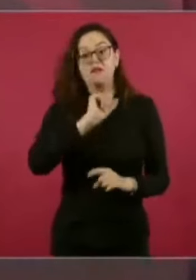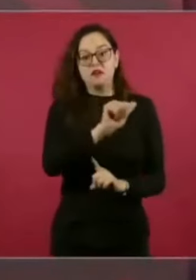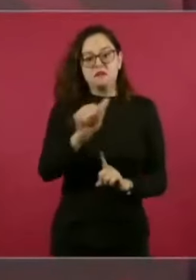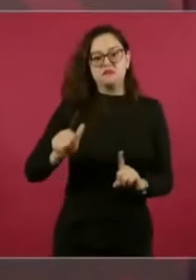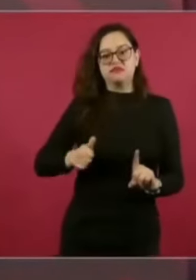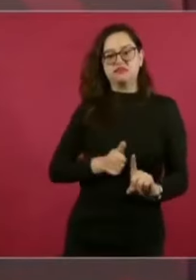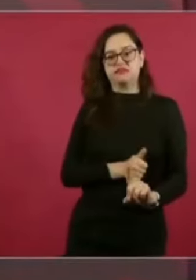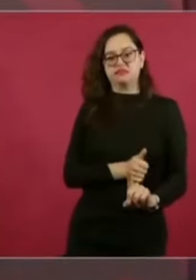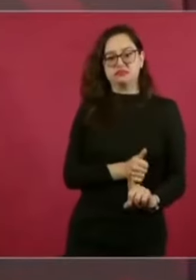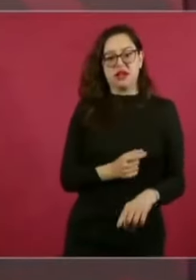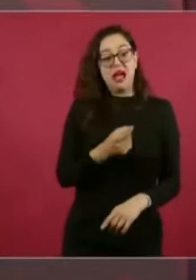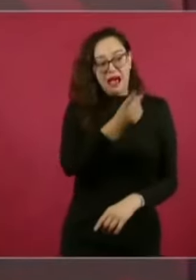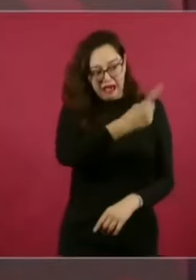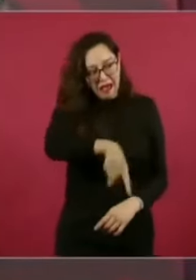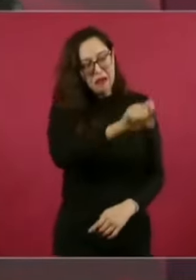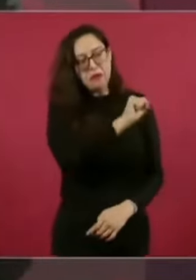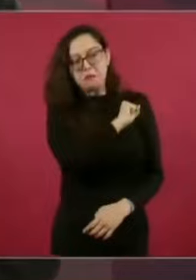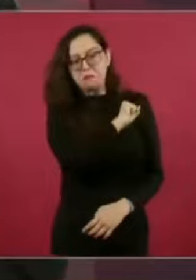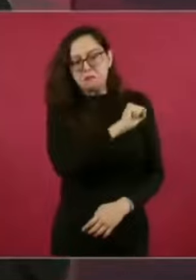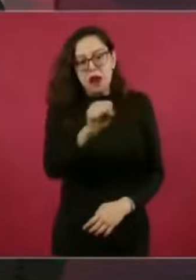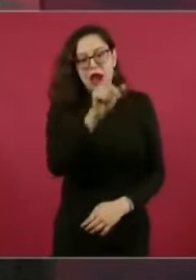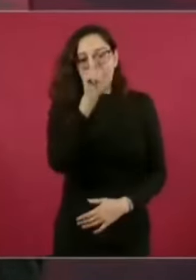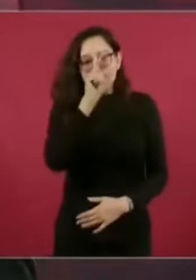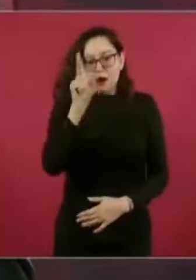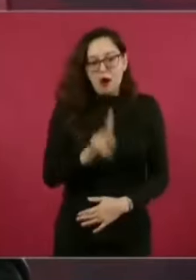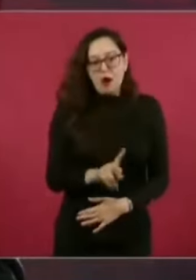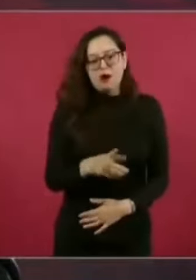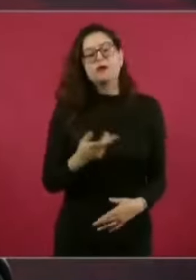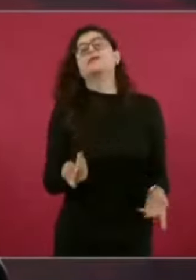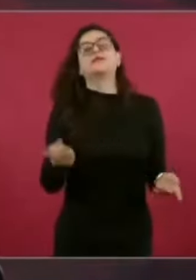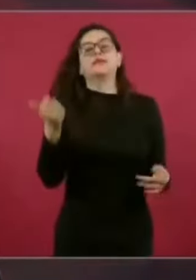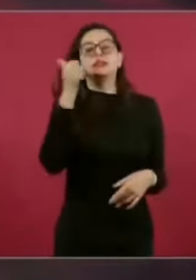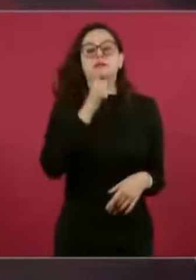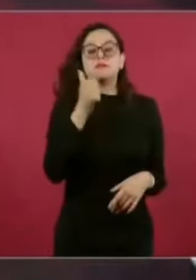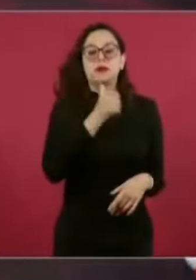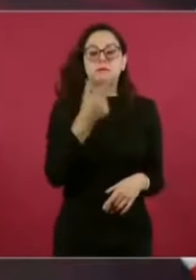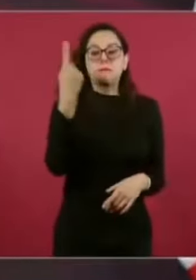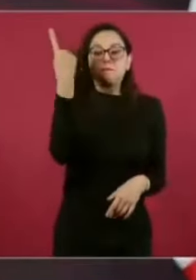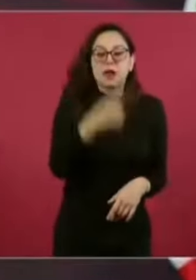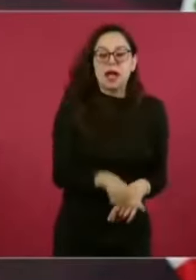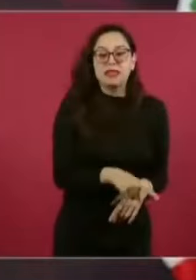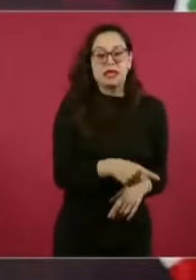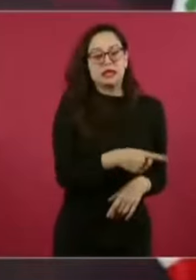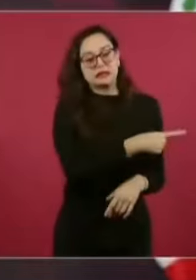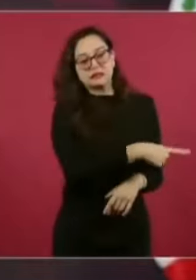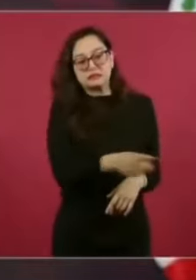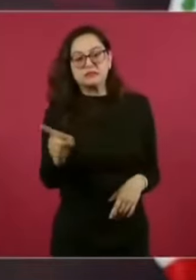A los que mandan para